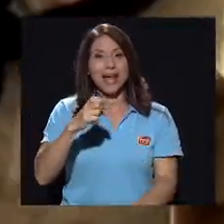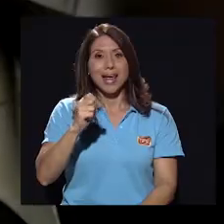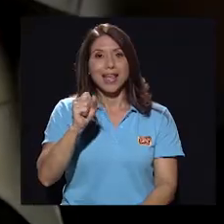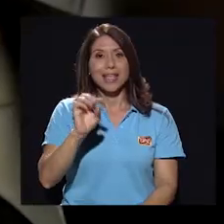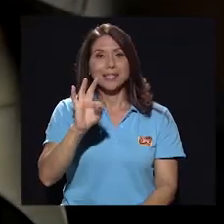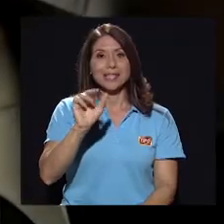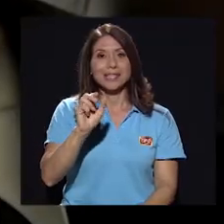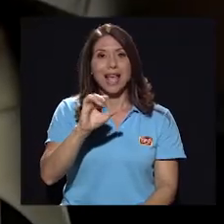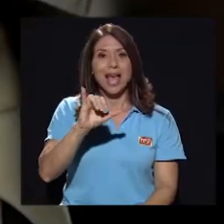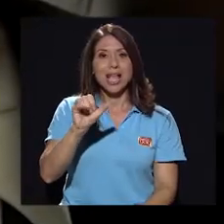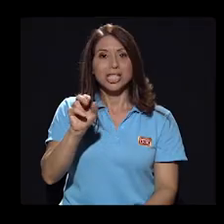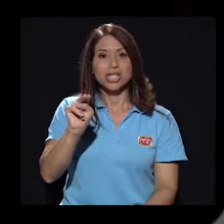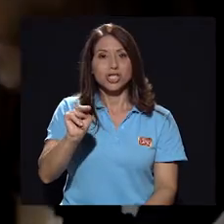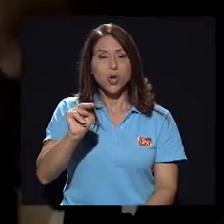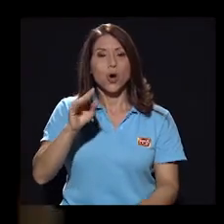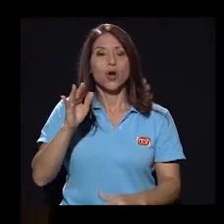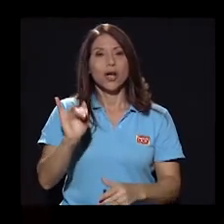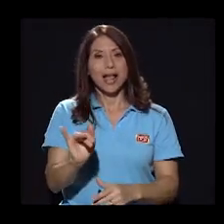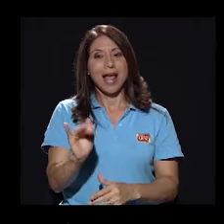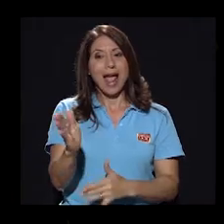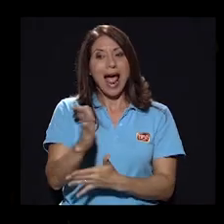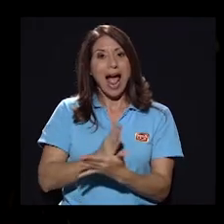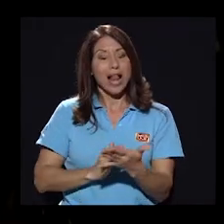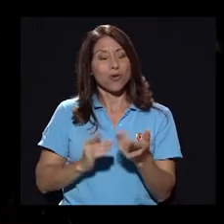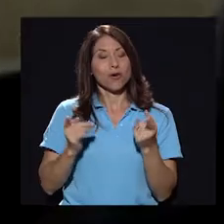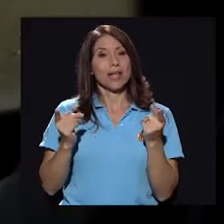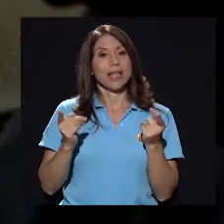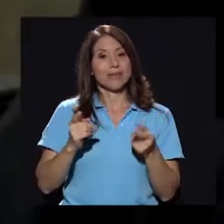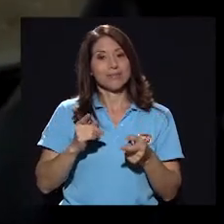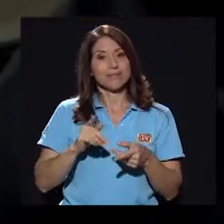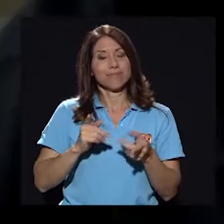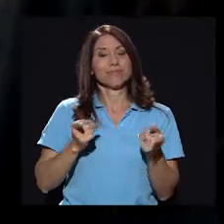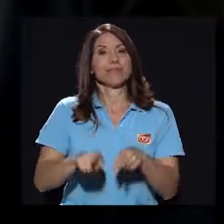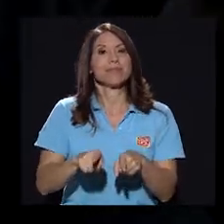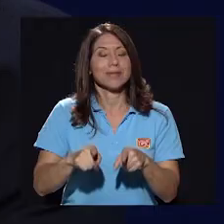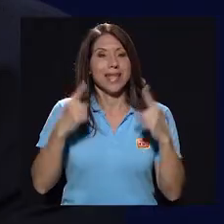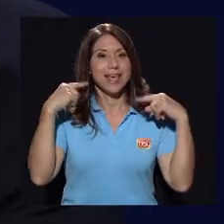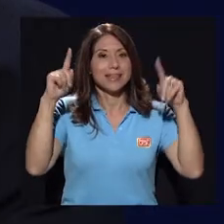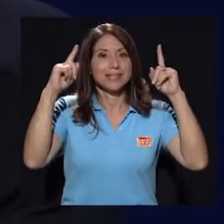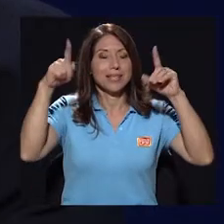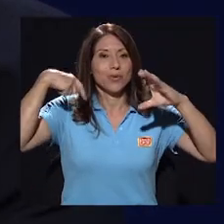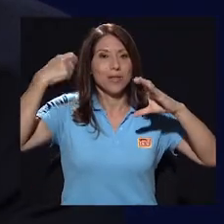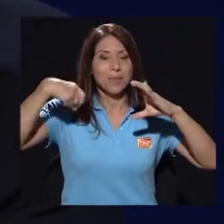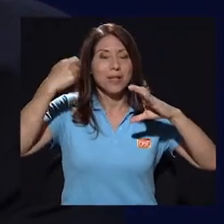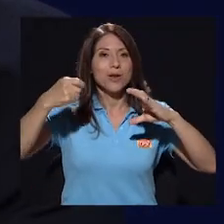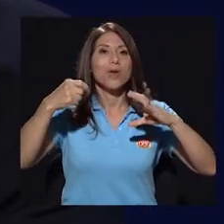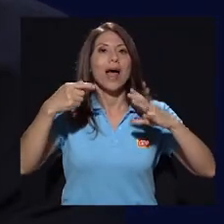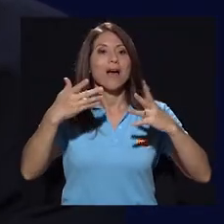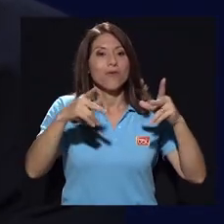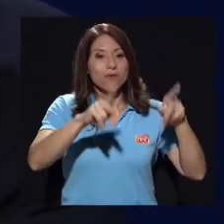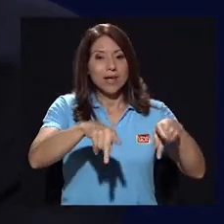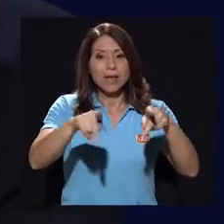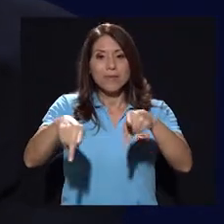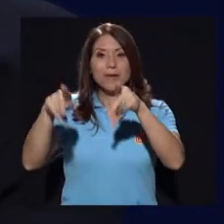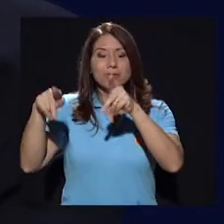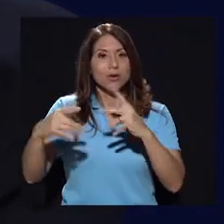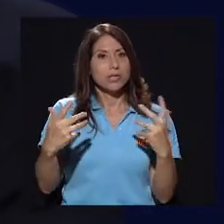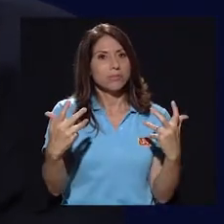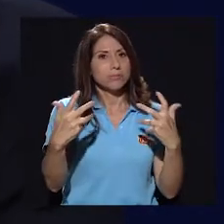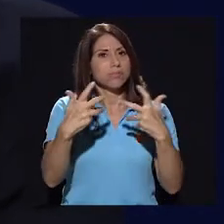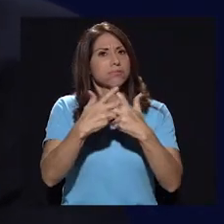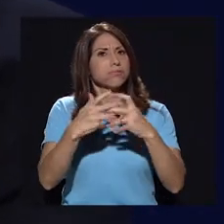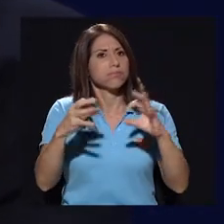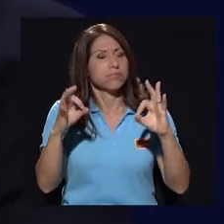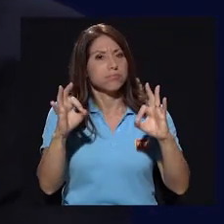de lo mucho que contribuyó con el éxito de la película fue casualmente la química de los personajes,